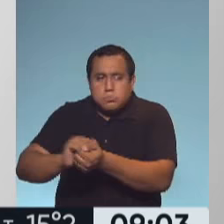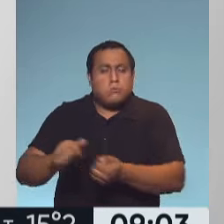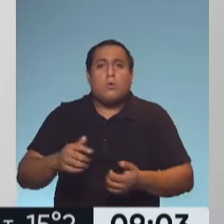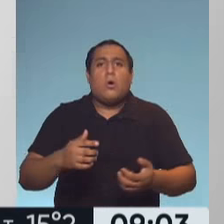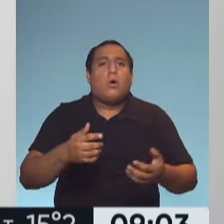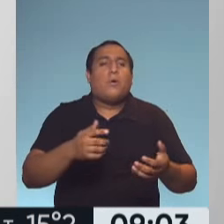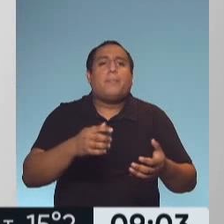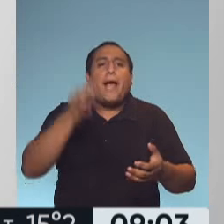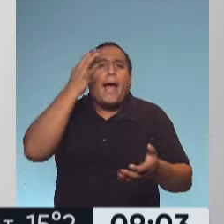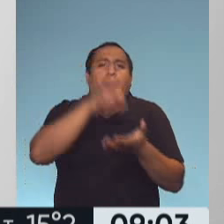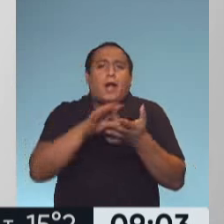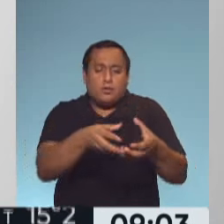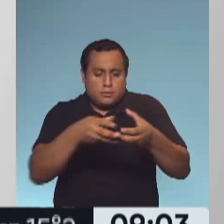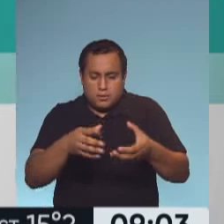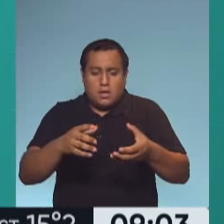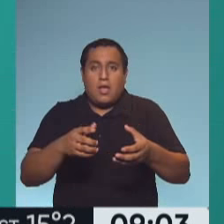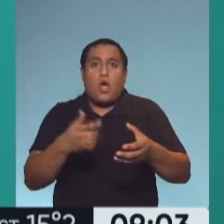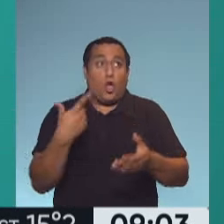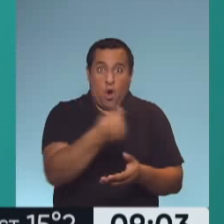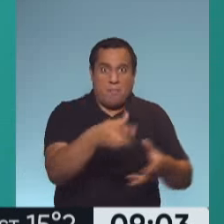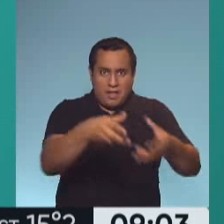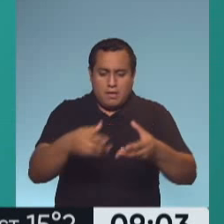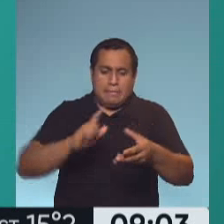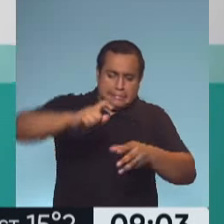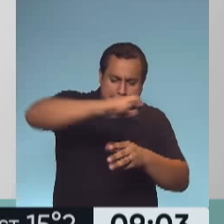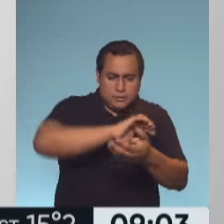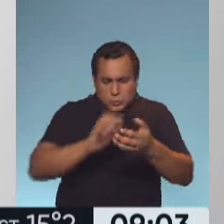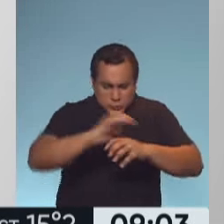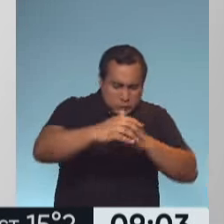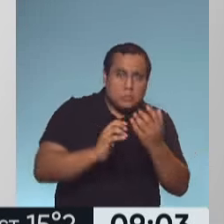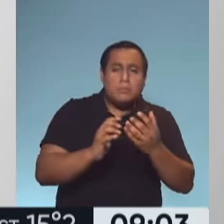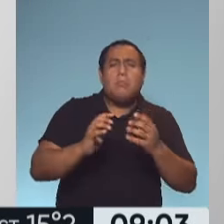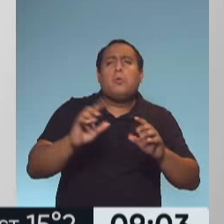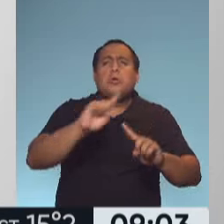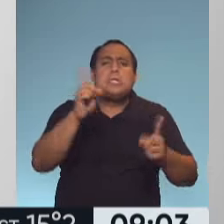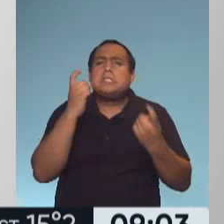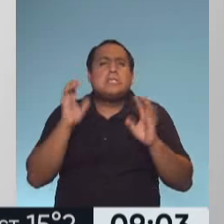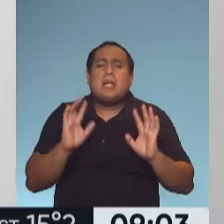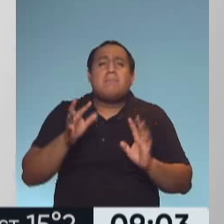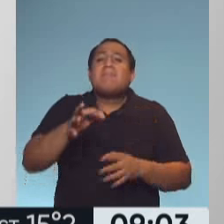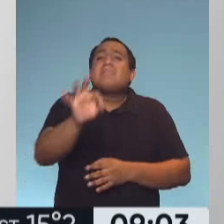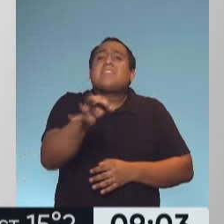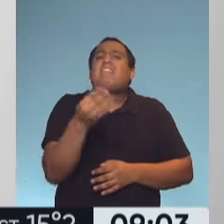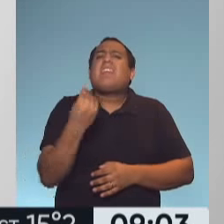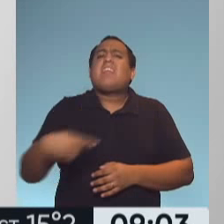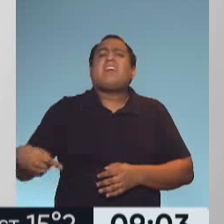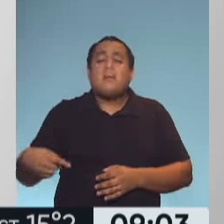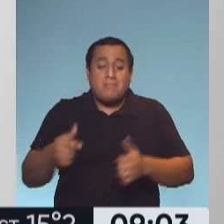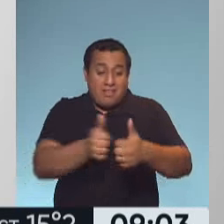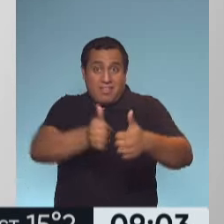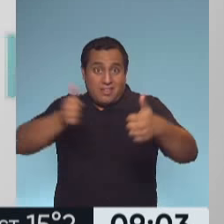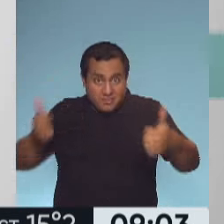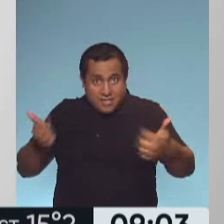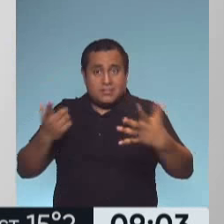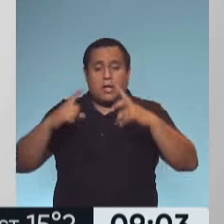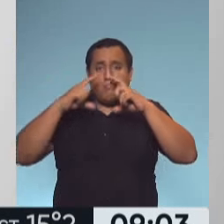de arroz con alcohol antes de abrirlo. Pero sabemos que eso, lo que mostraba en la pantalla, que la distancia entre las personas, el uso de